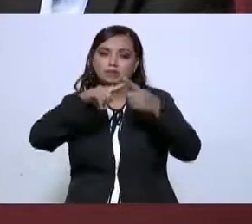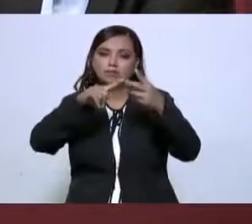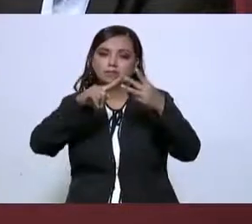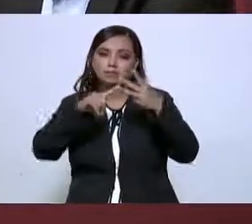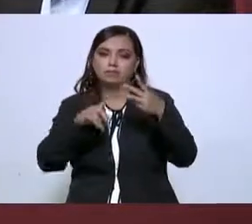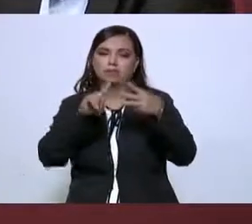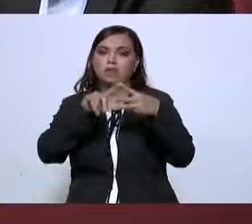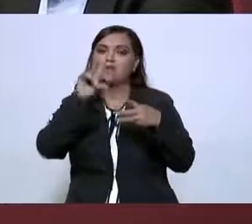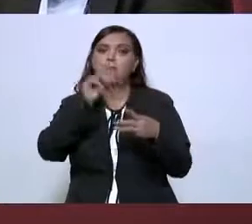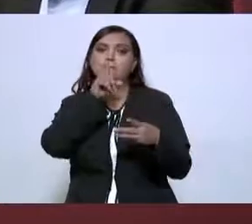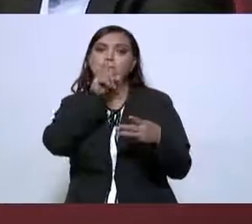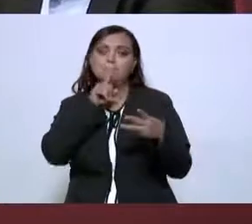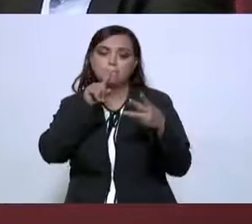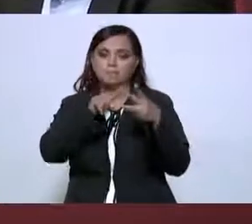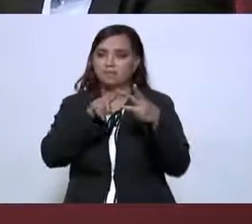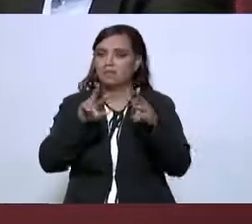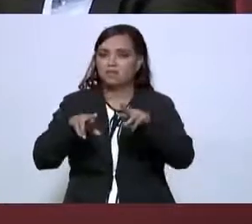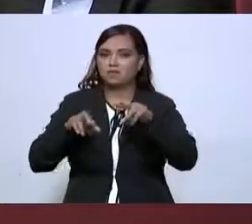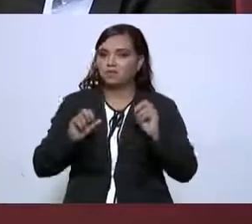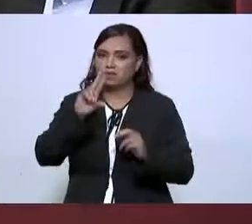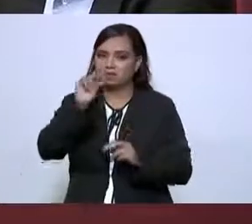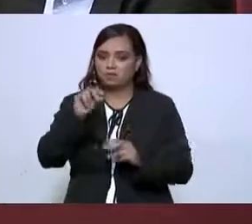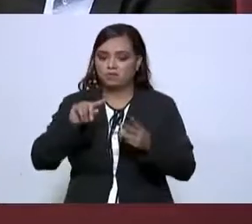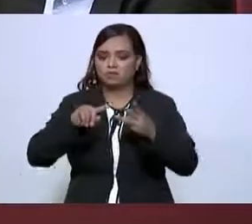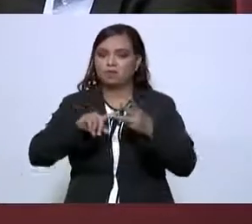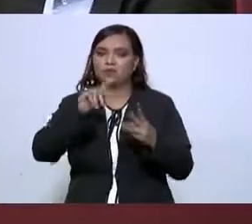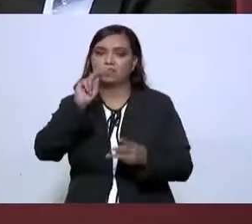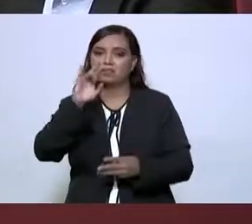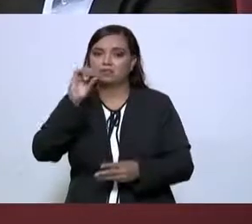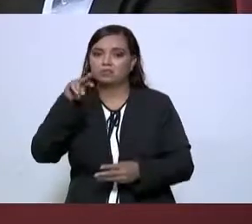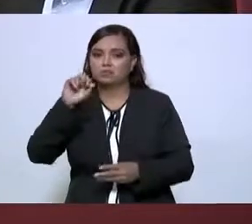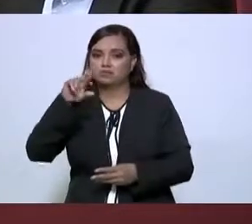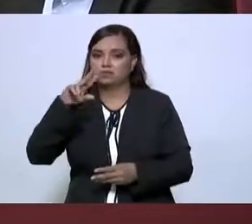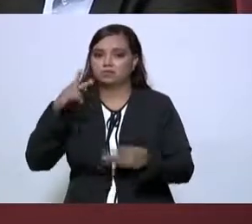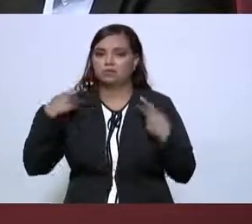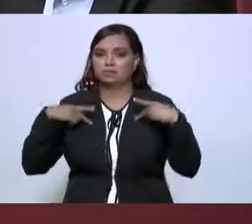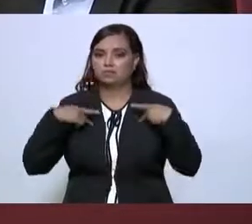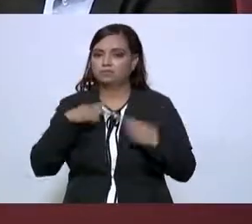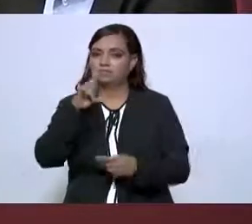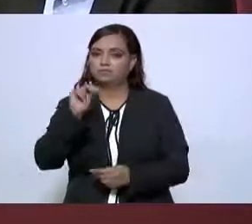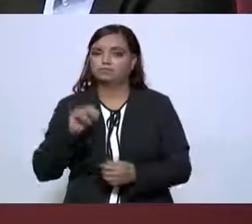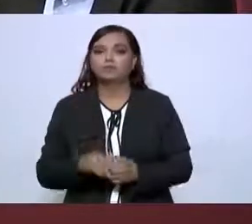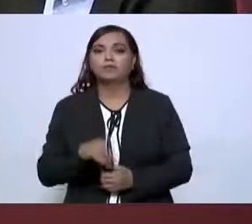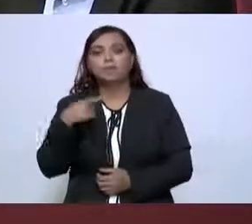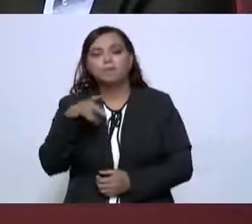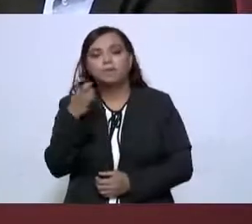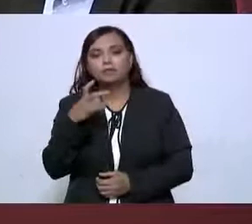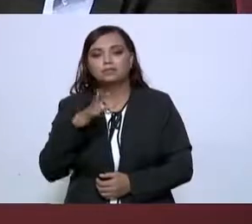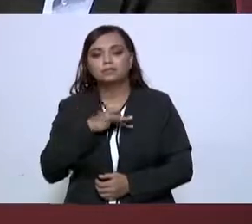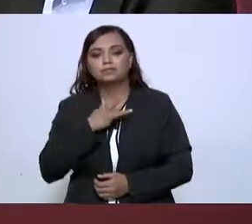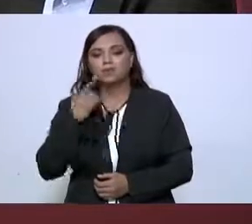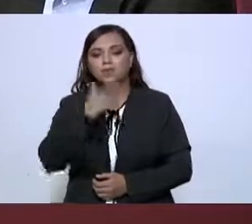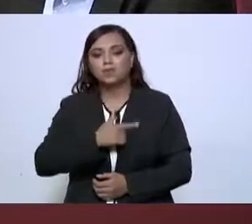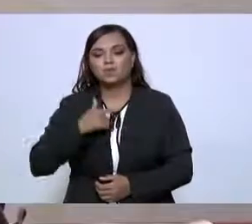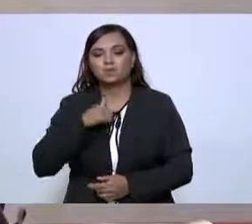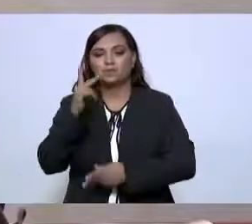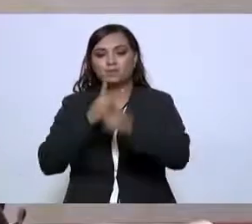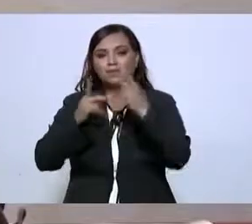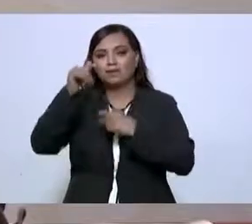no mentir, no robar y no traicionar al pueblo. Por eso me da mucho gusto estar aquí.